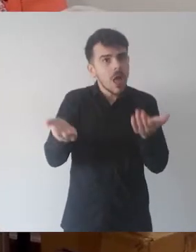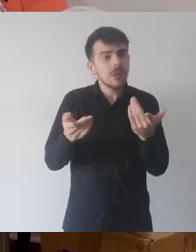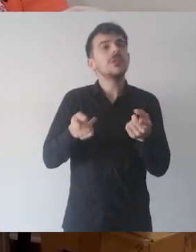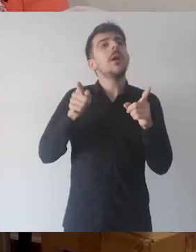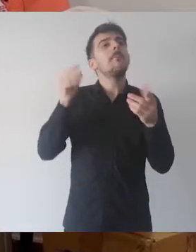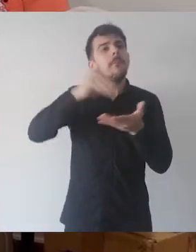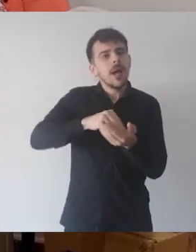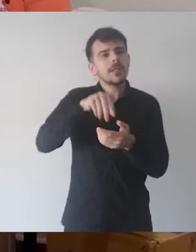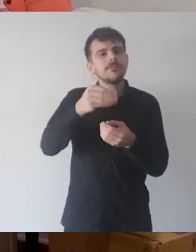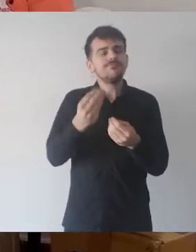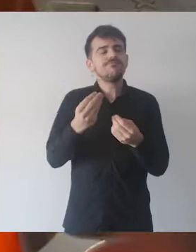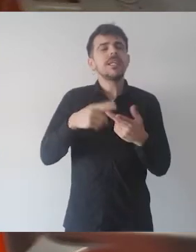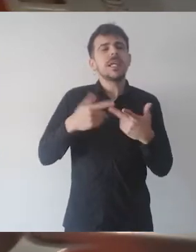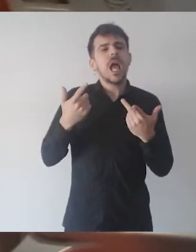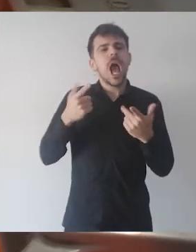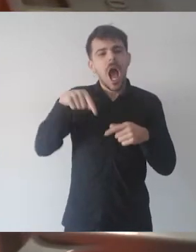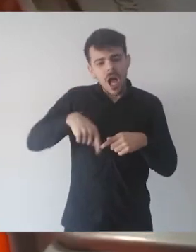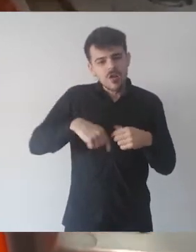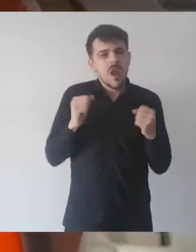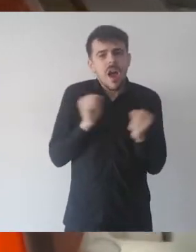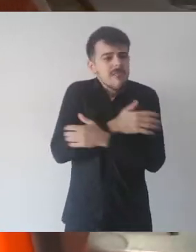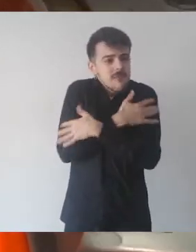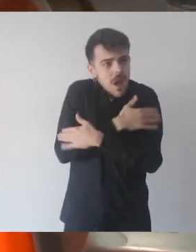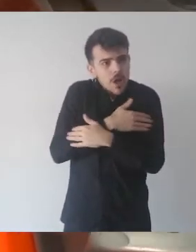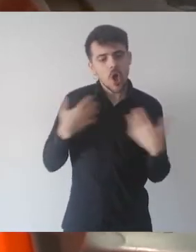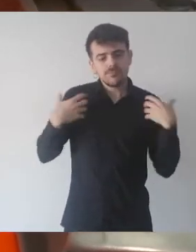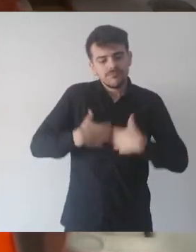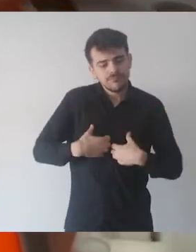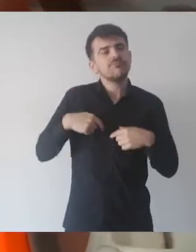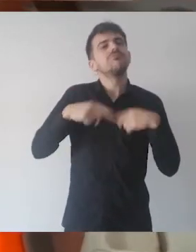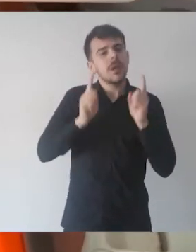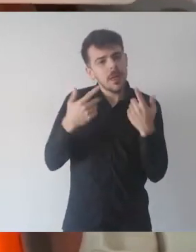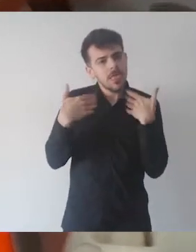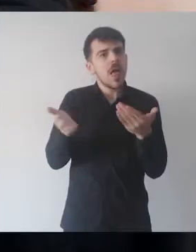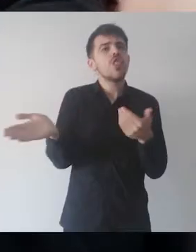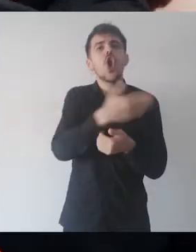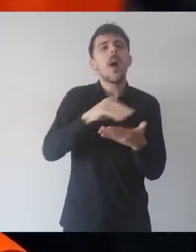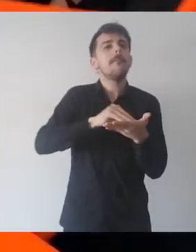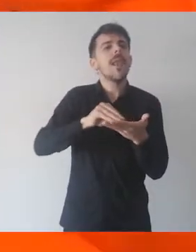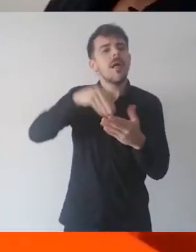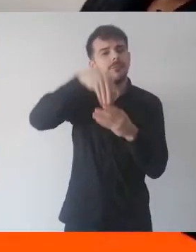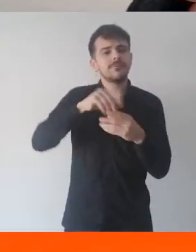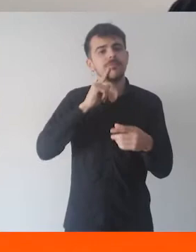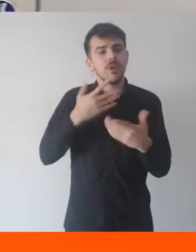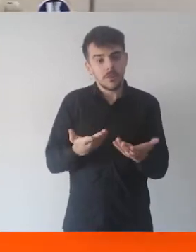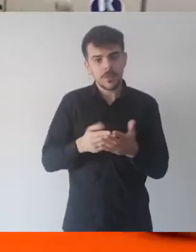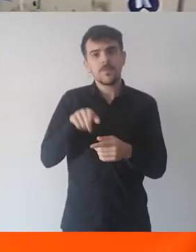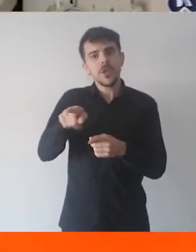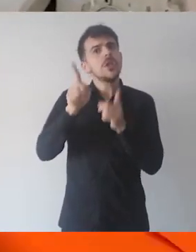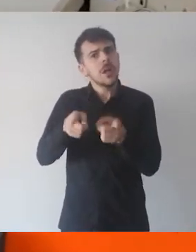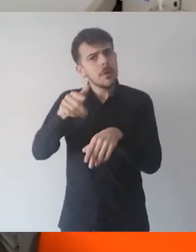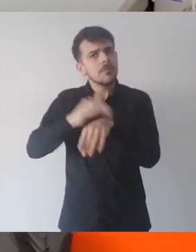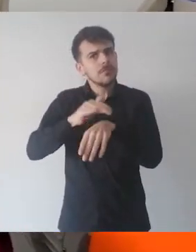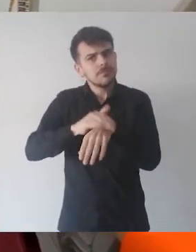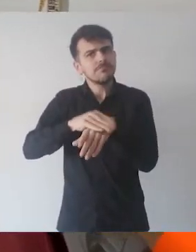invierno del personal del municipio. También se confecciona en el taller textil todos los elementos de prevención en salud,